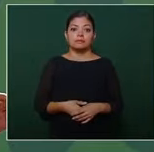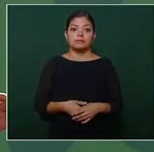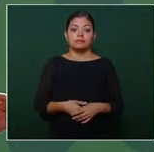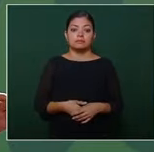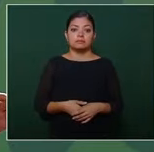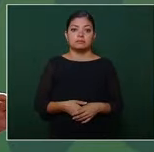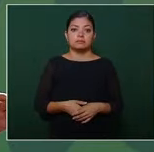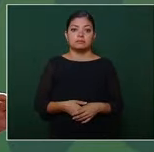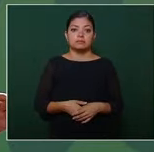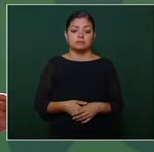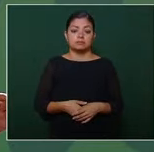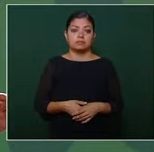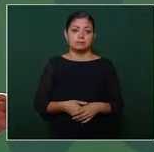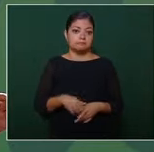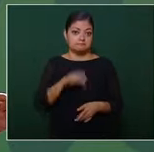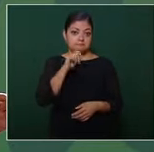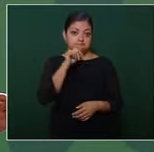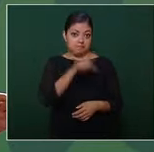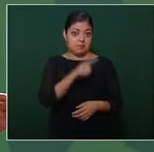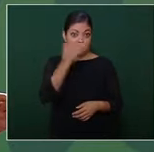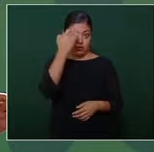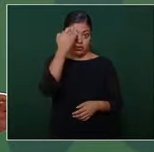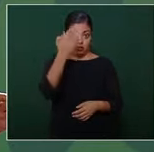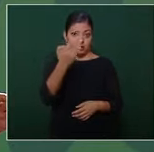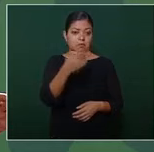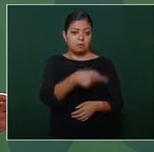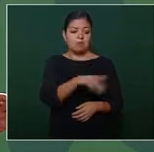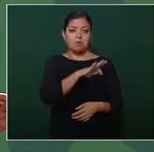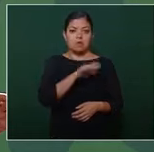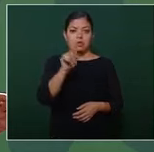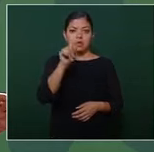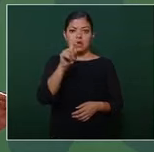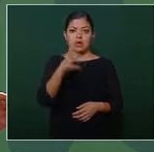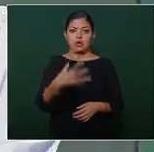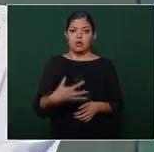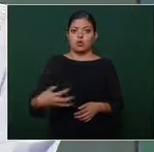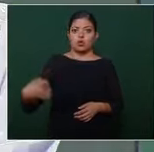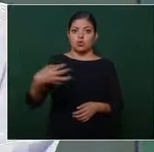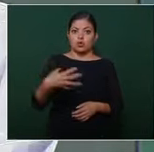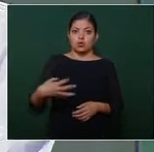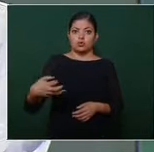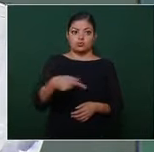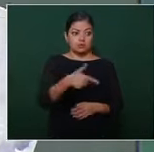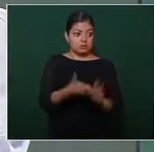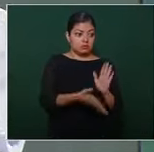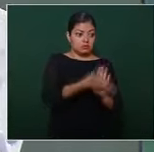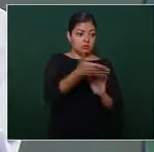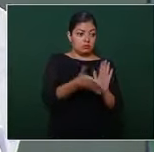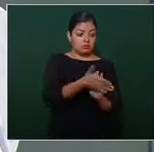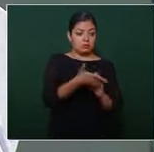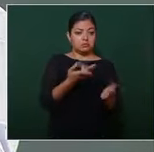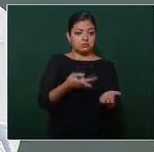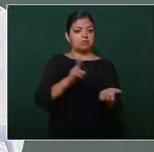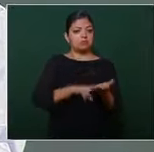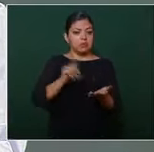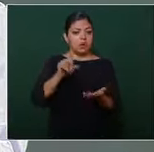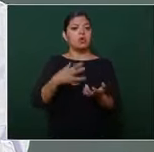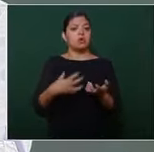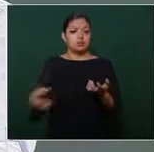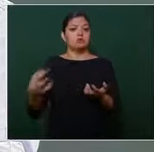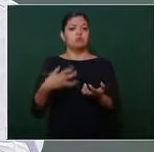al mismo tiempo se va a poder utilizar el agua la construcción que ya